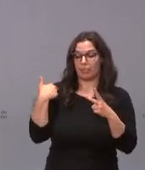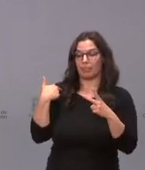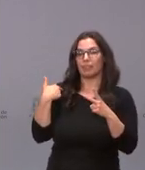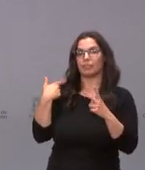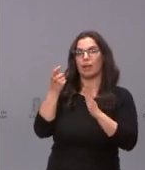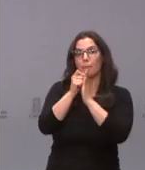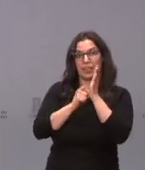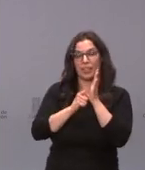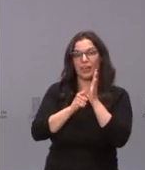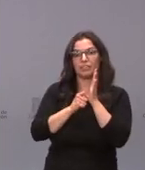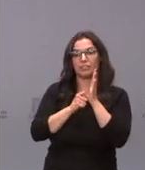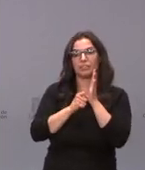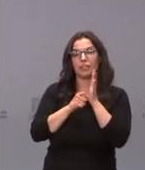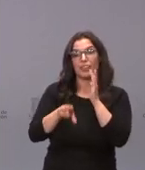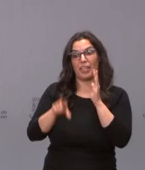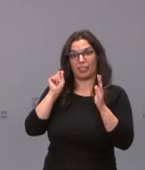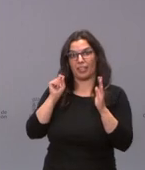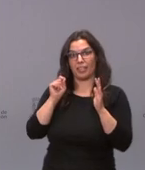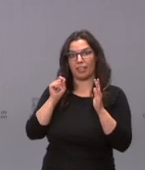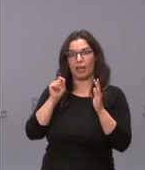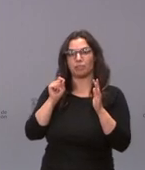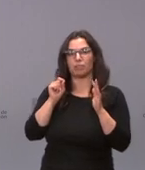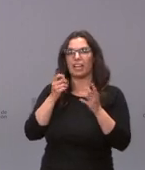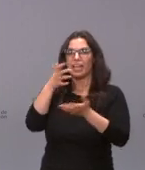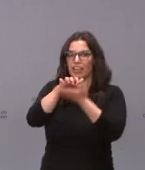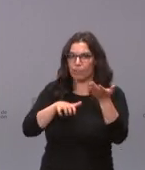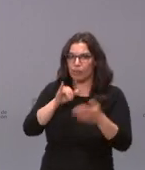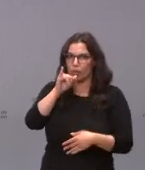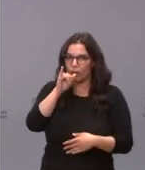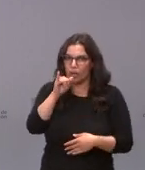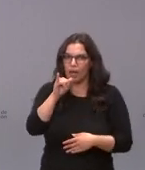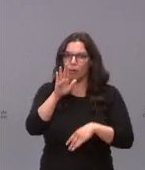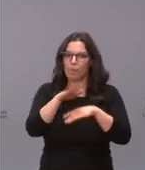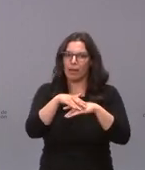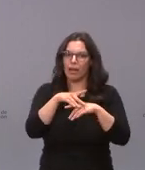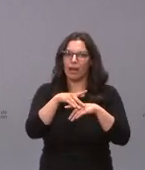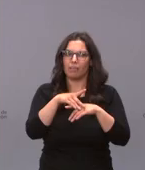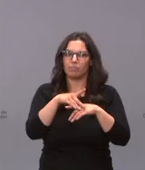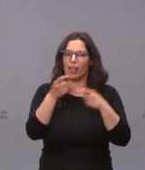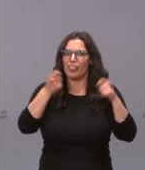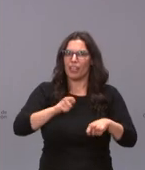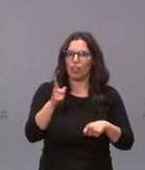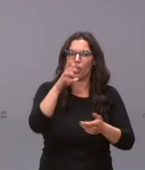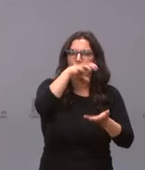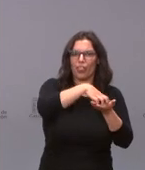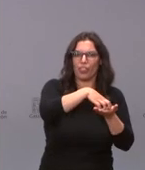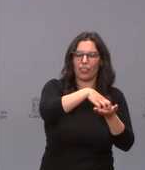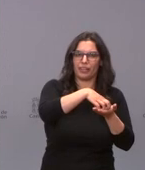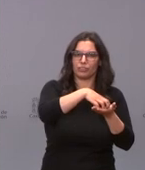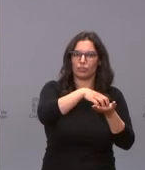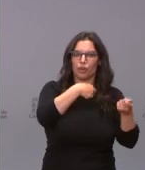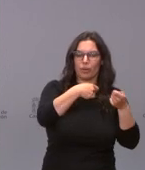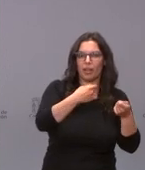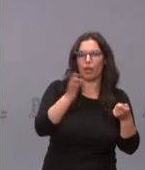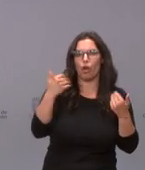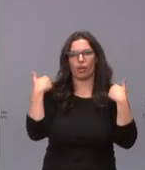cerrar en esta ocasión tanto las grandes superficies como los gimnasios bien si tenemos cuantificado el impacto